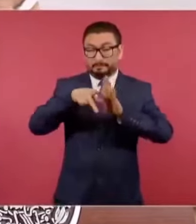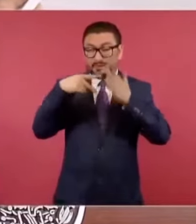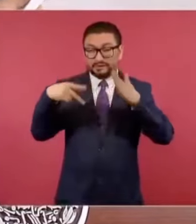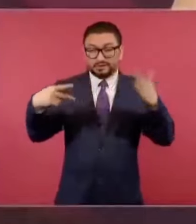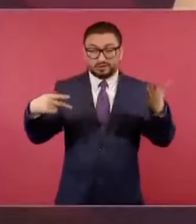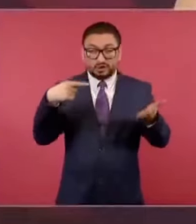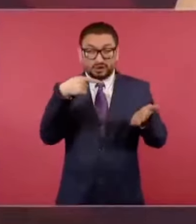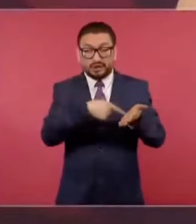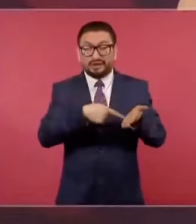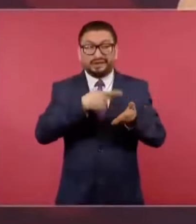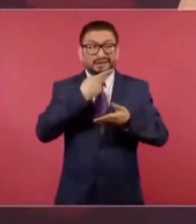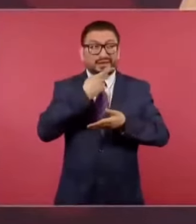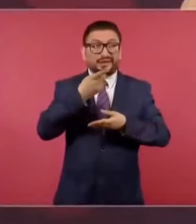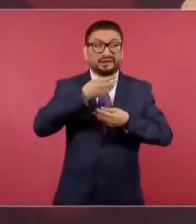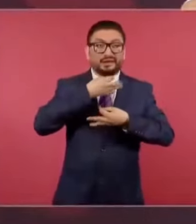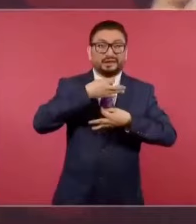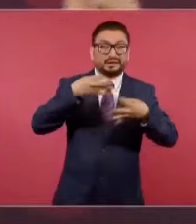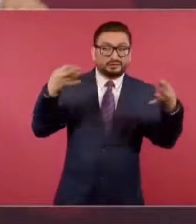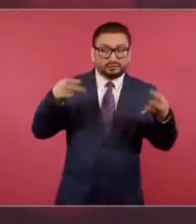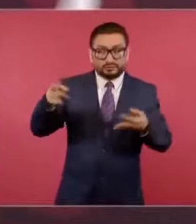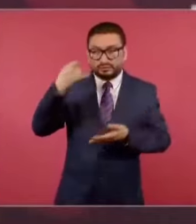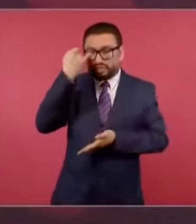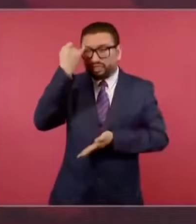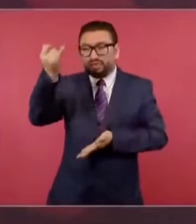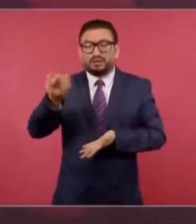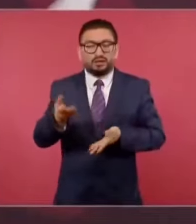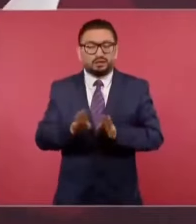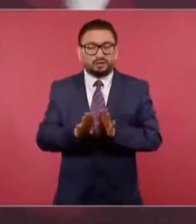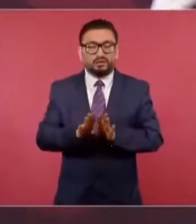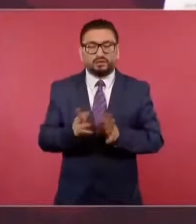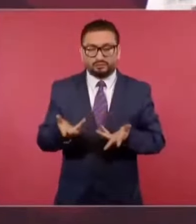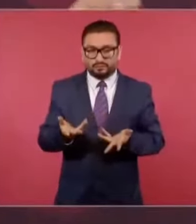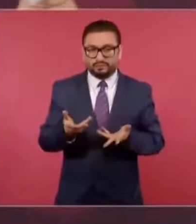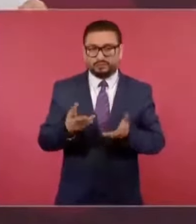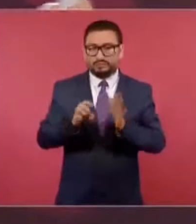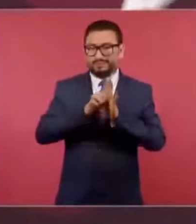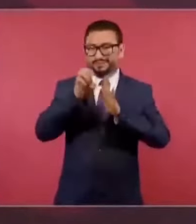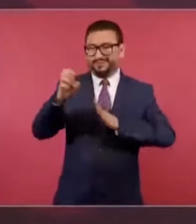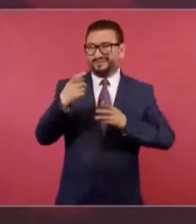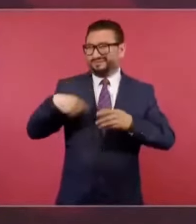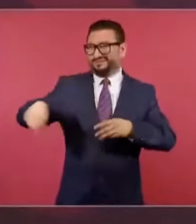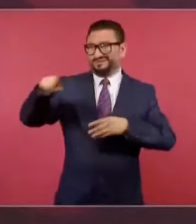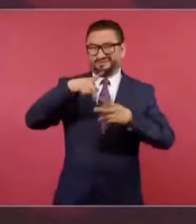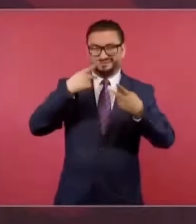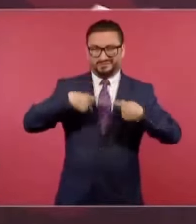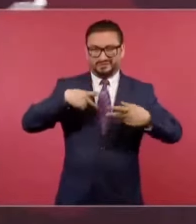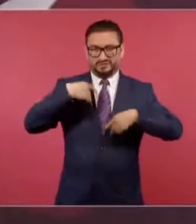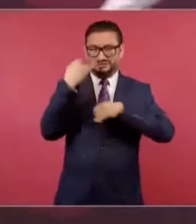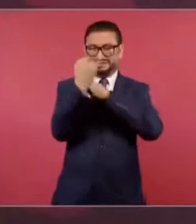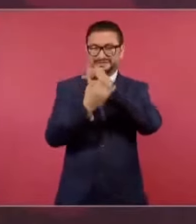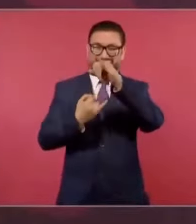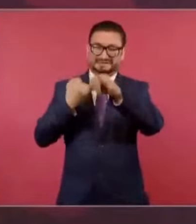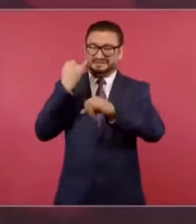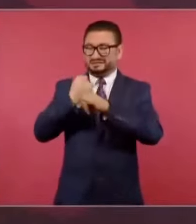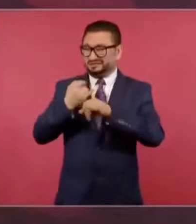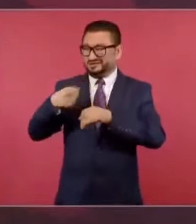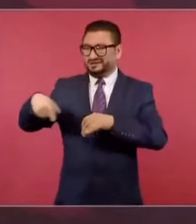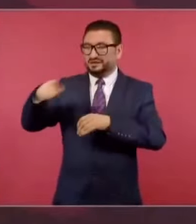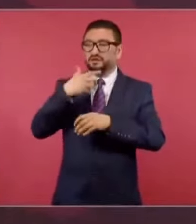si tú ves a los internacionalistas conservadores